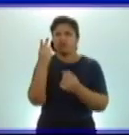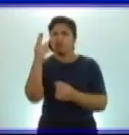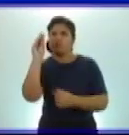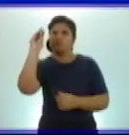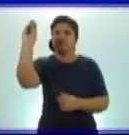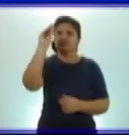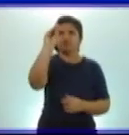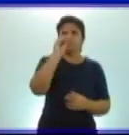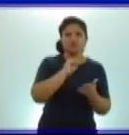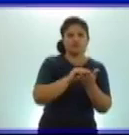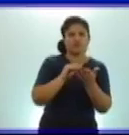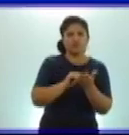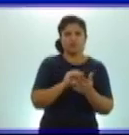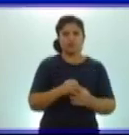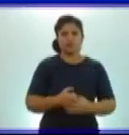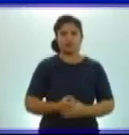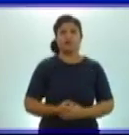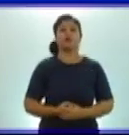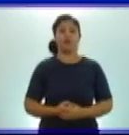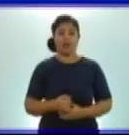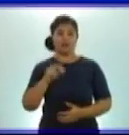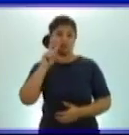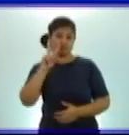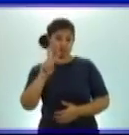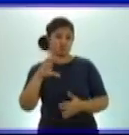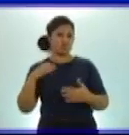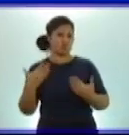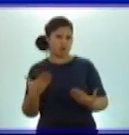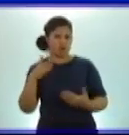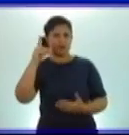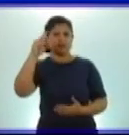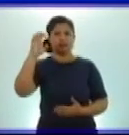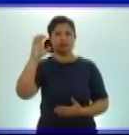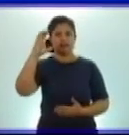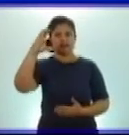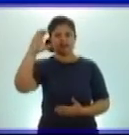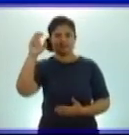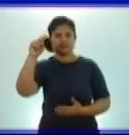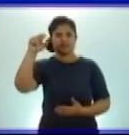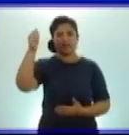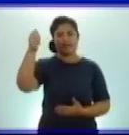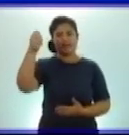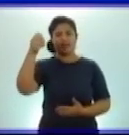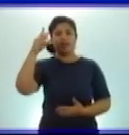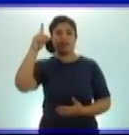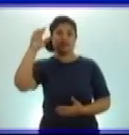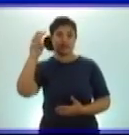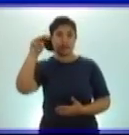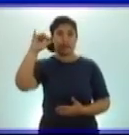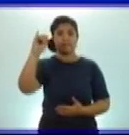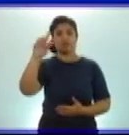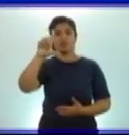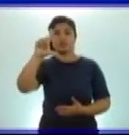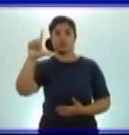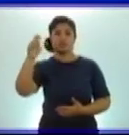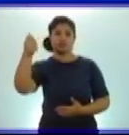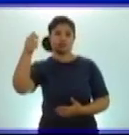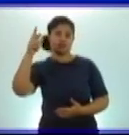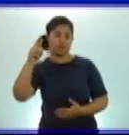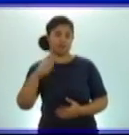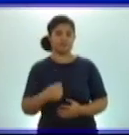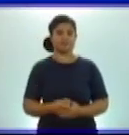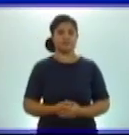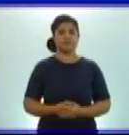La decena de millar. Y recuerden ustedes que todos los números de 5 lugares comienzan